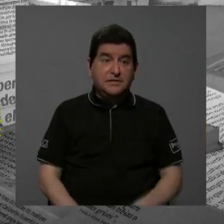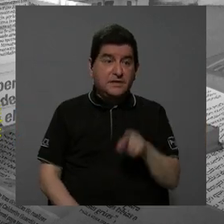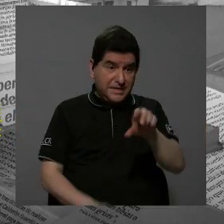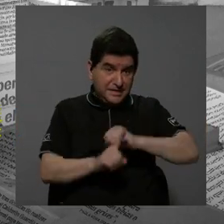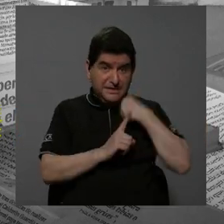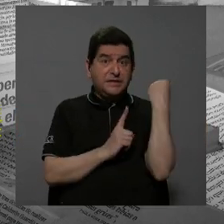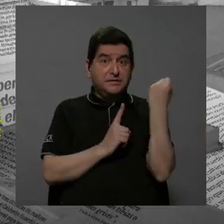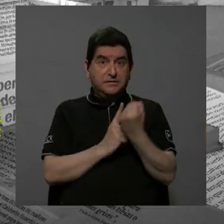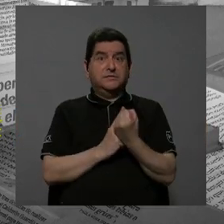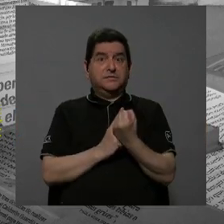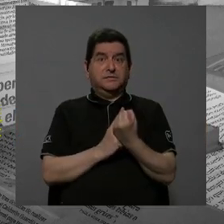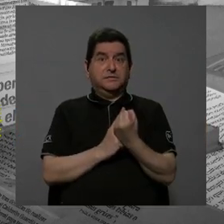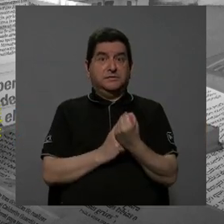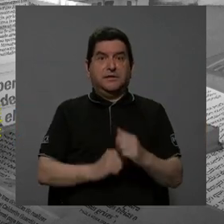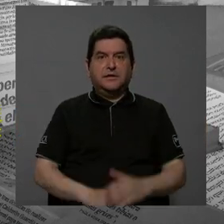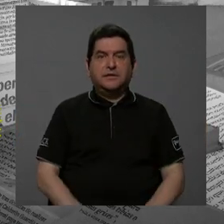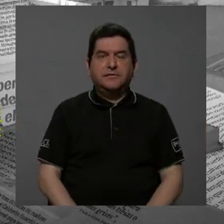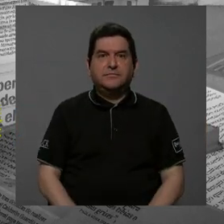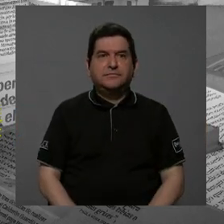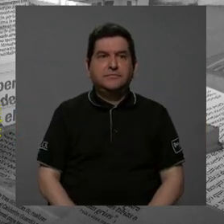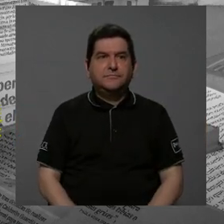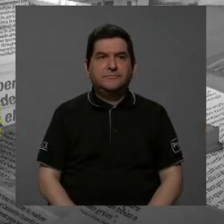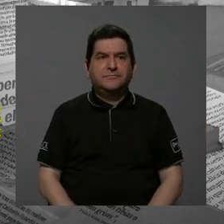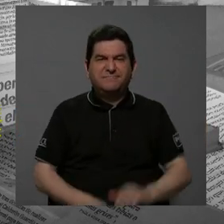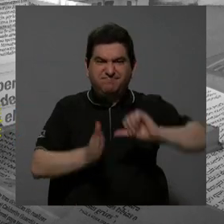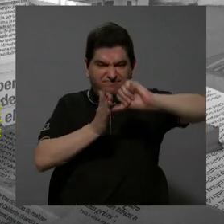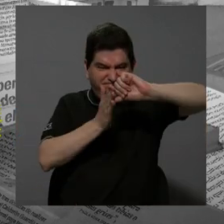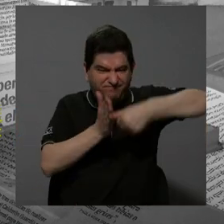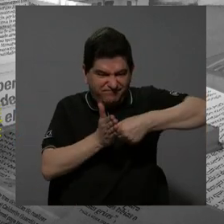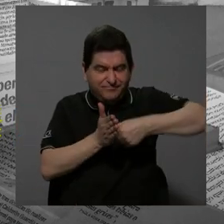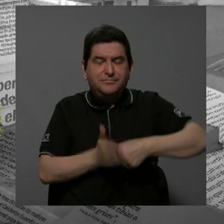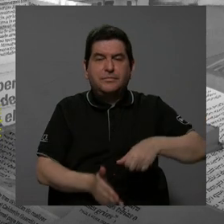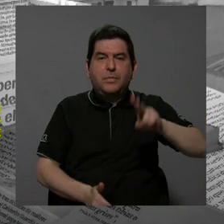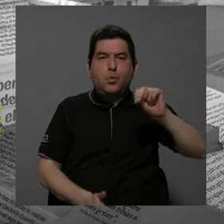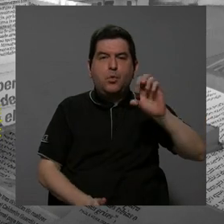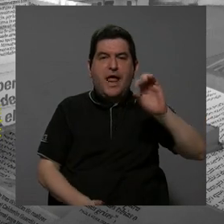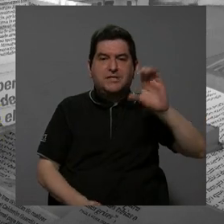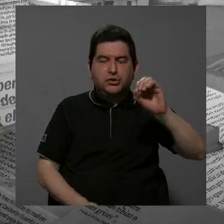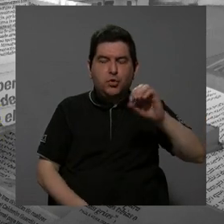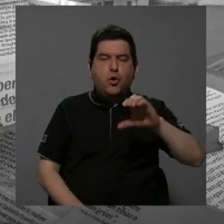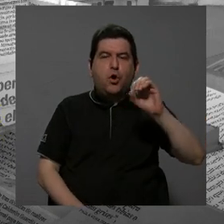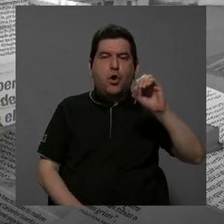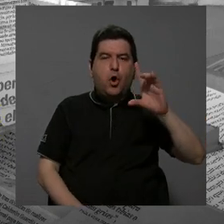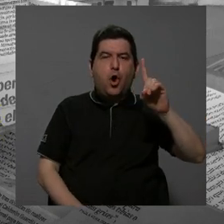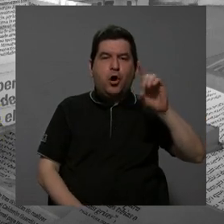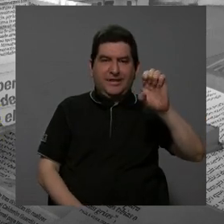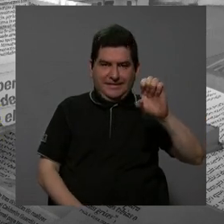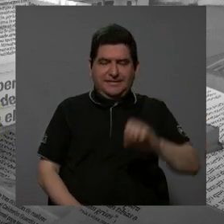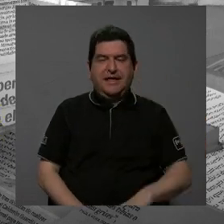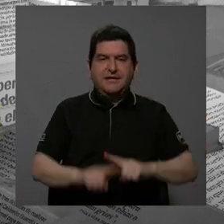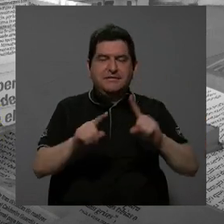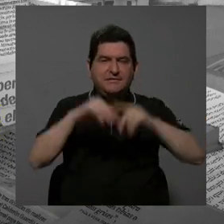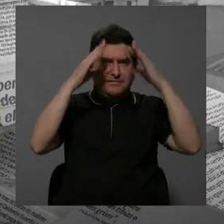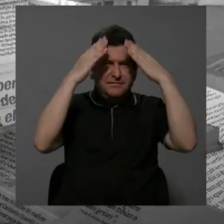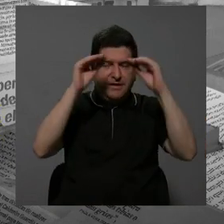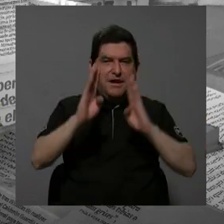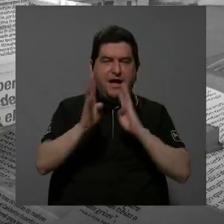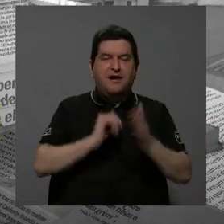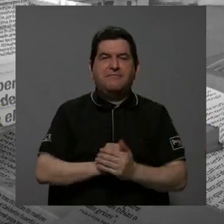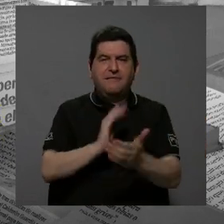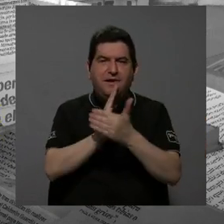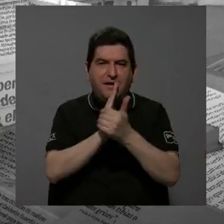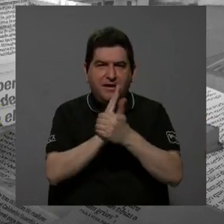vez más subrayado por la UNESCO, por la OCDE. Algunos informes hablan de